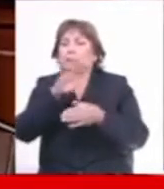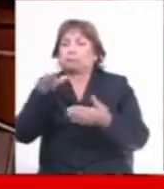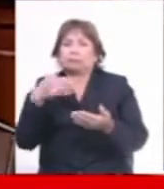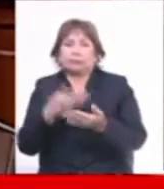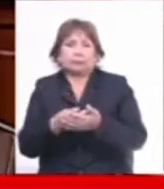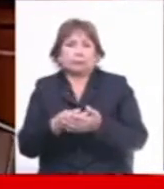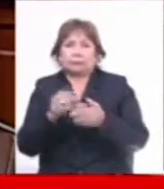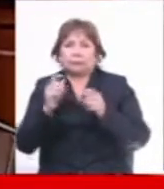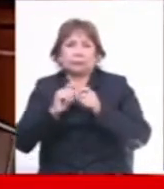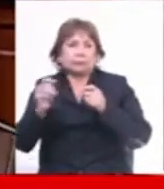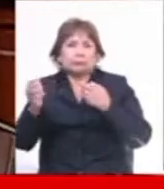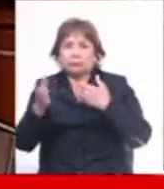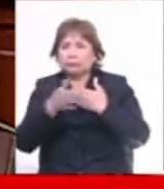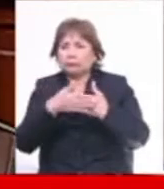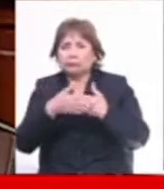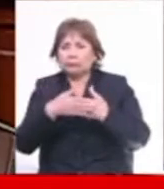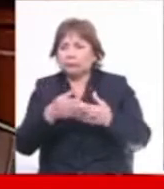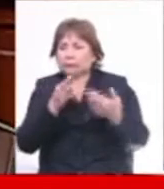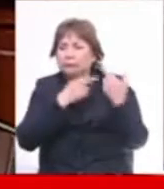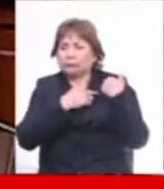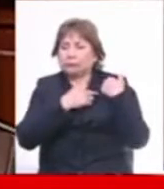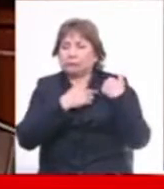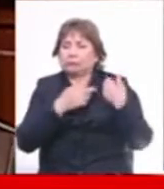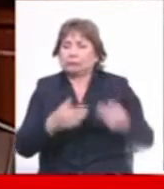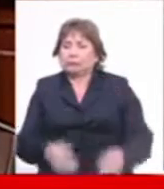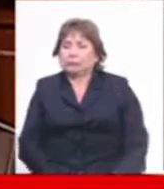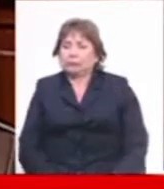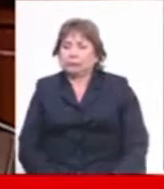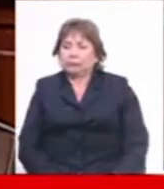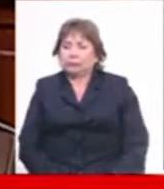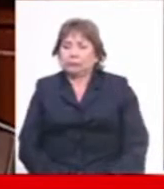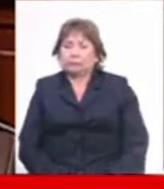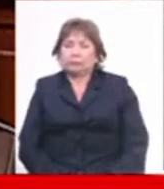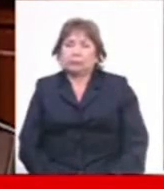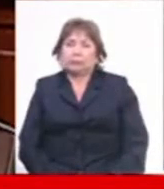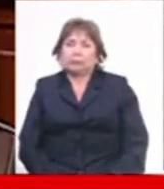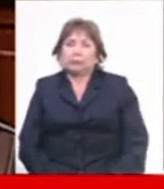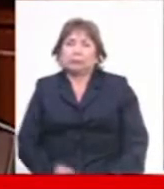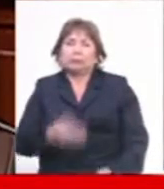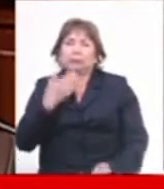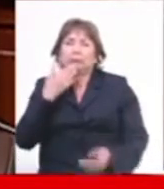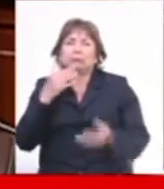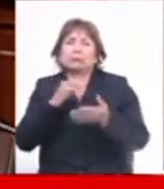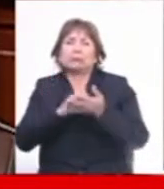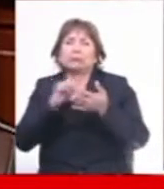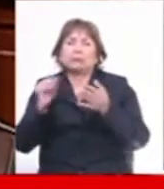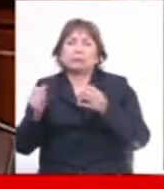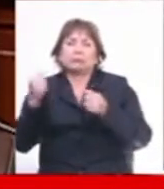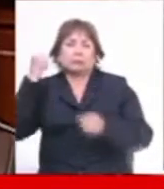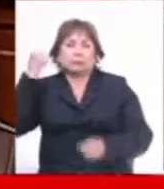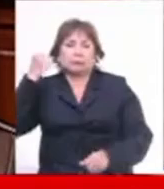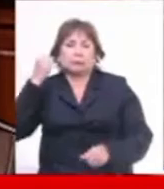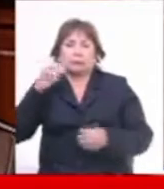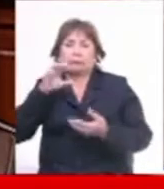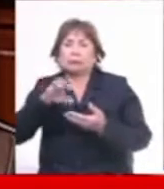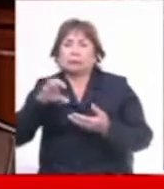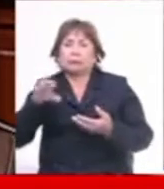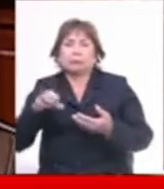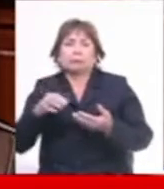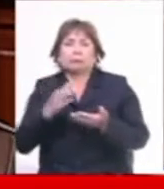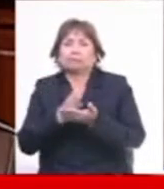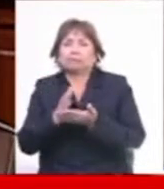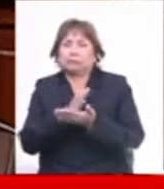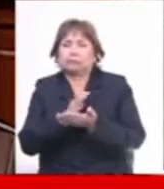está lejos, está cerca, tenemos que asumirlo. Y entonces aquí le estamos quitando un derecho sagrado al pueblo, el derecho de